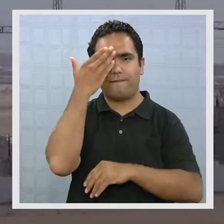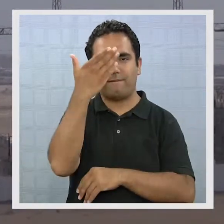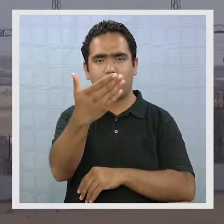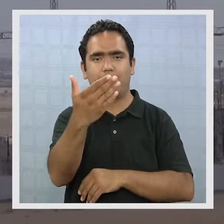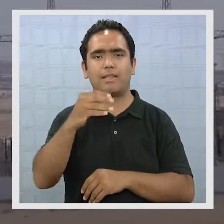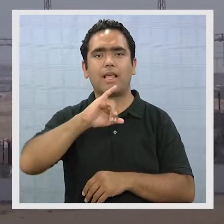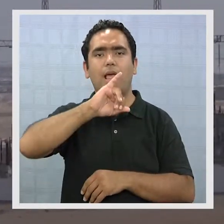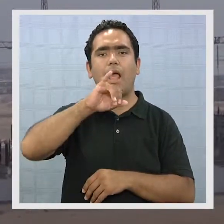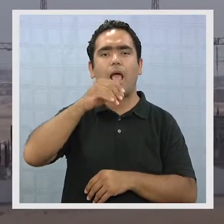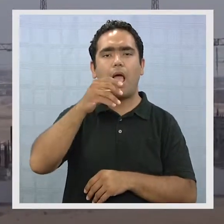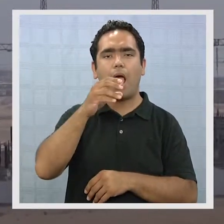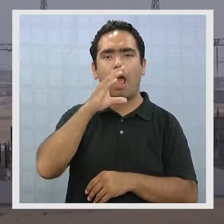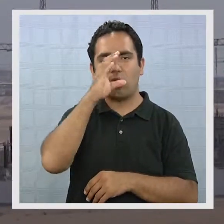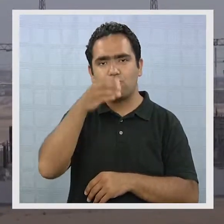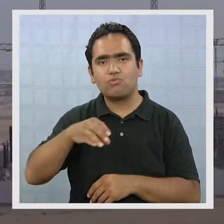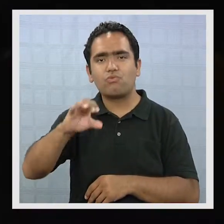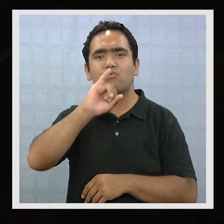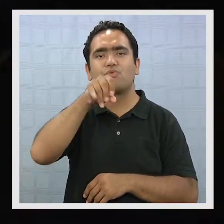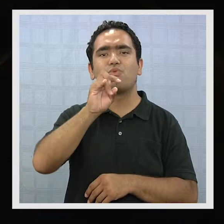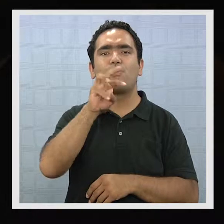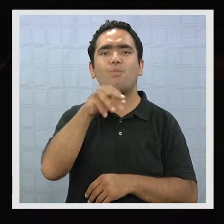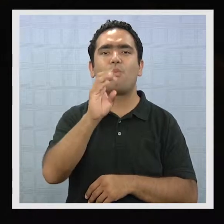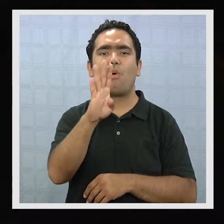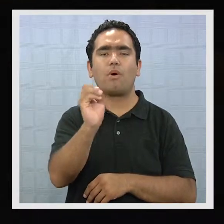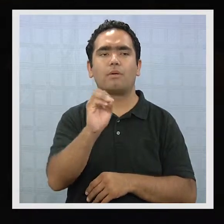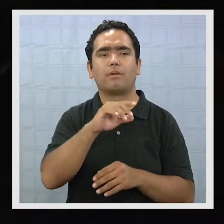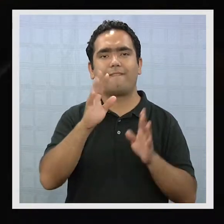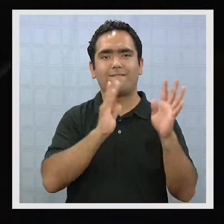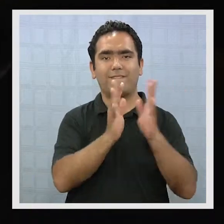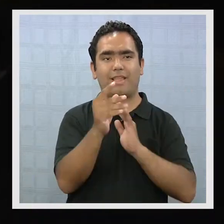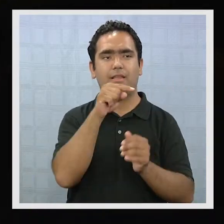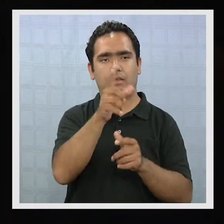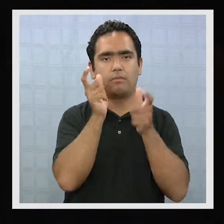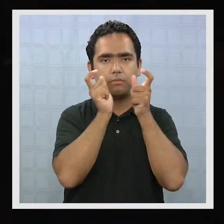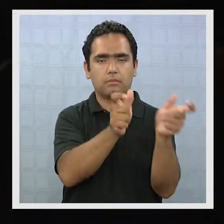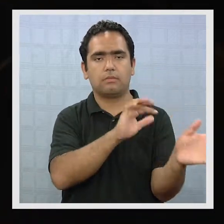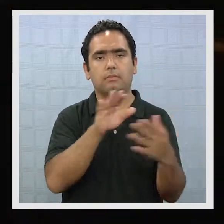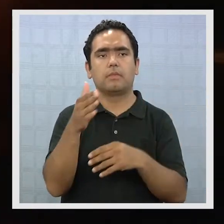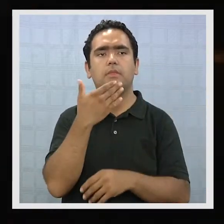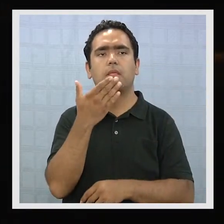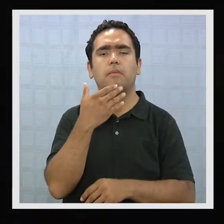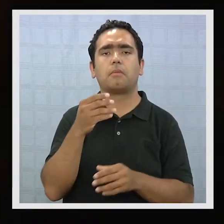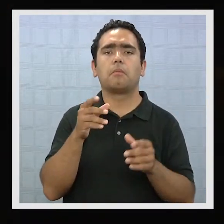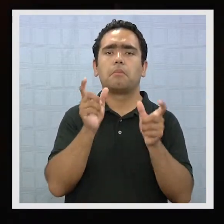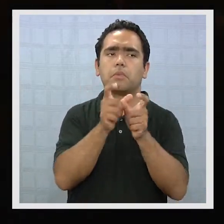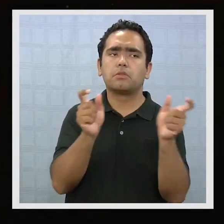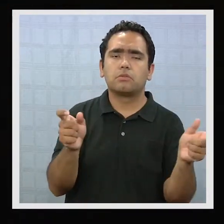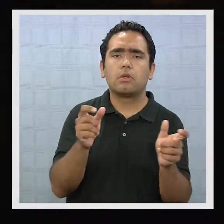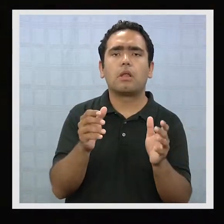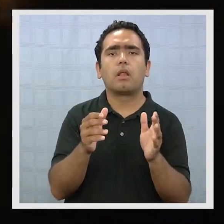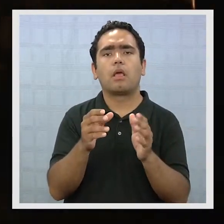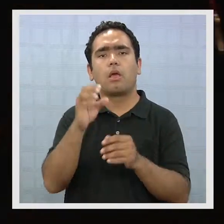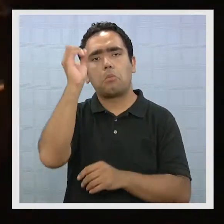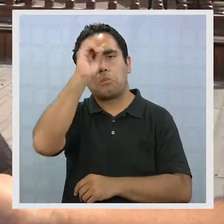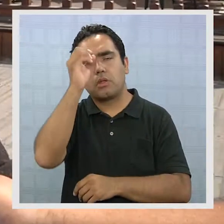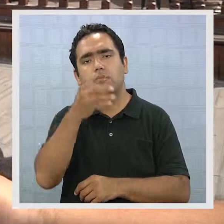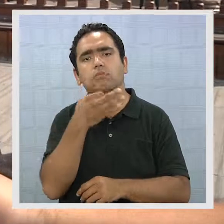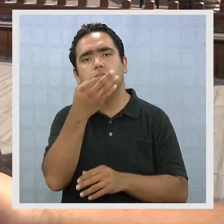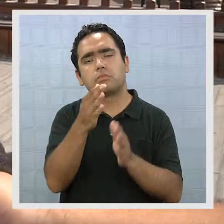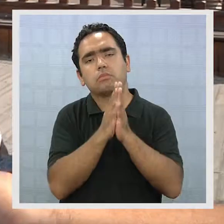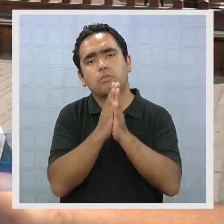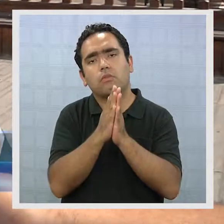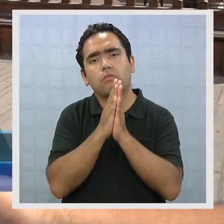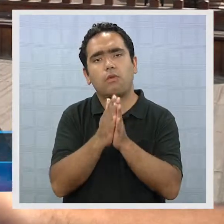A su vez, la ciudadanía lamentó la situación y llamó a los responsables a realizar un mejor trabajo. Antes que pasen estas cosas,